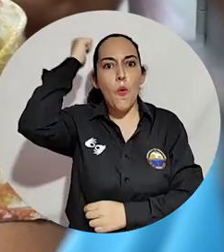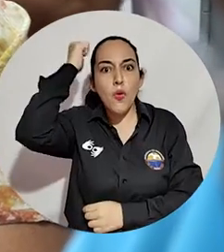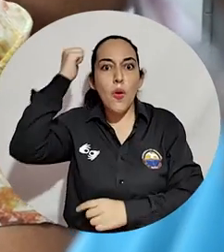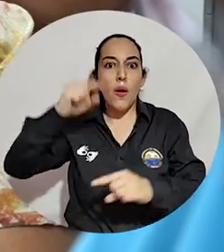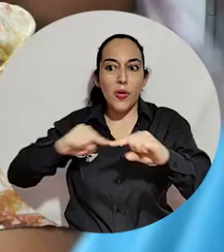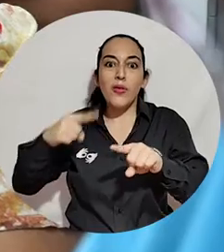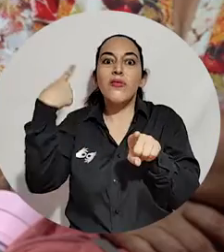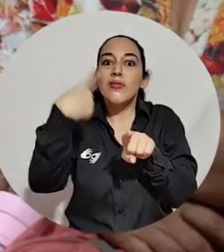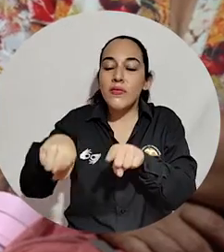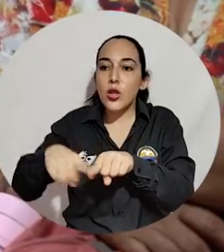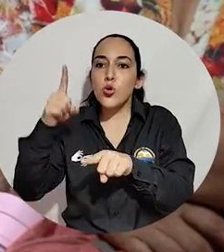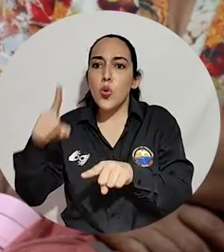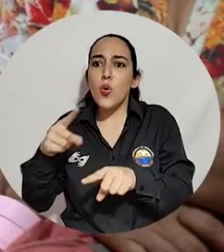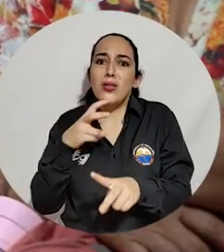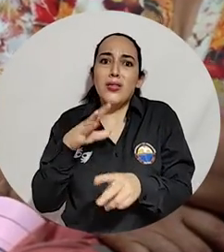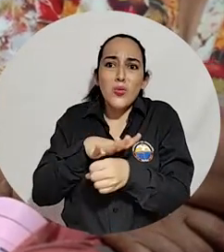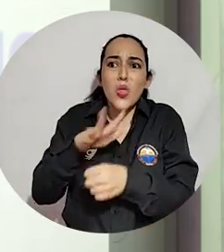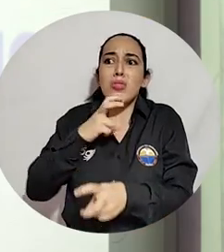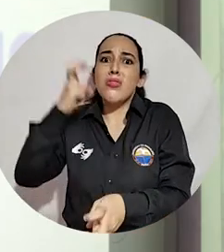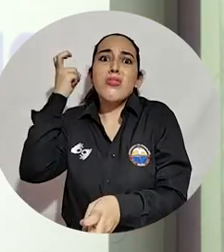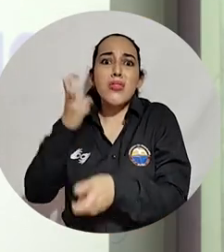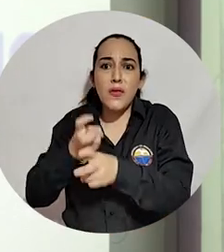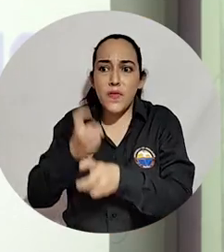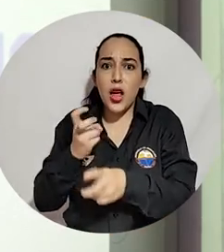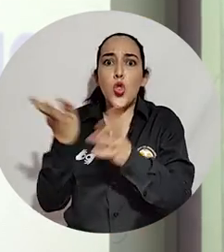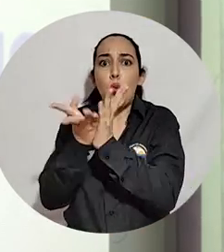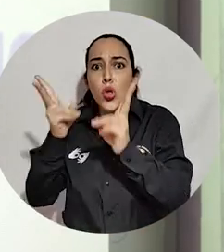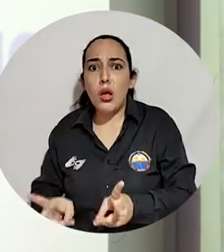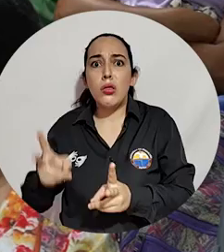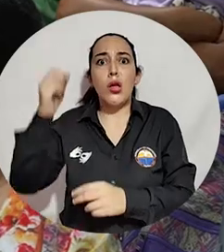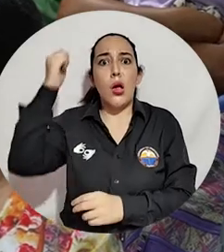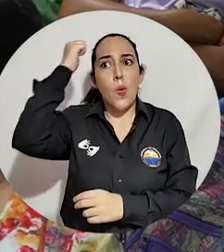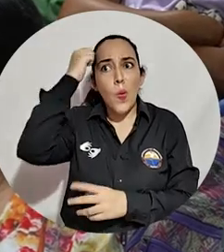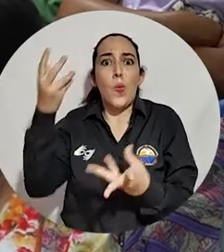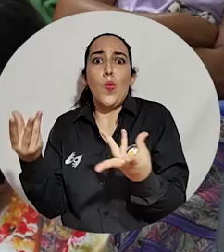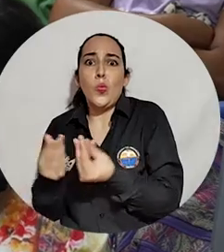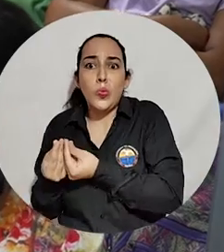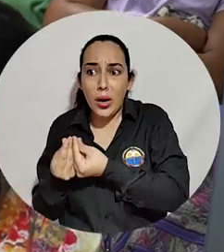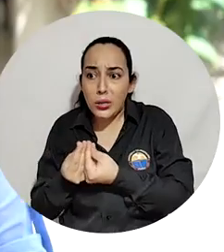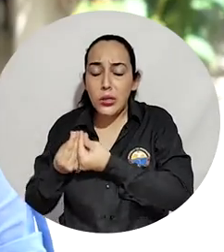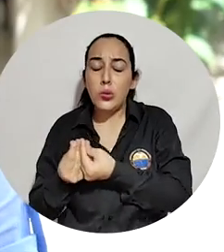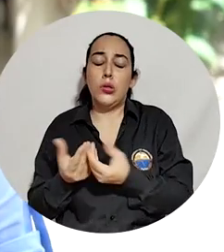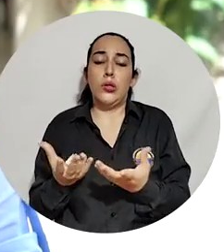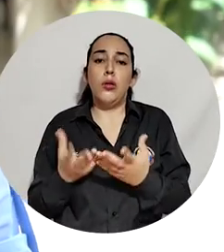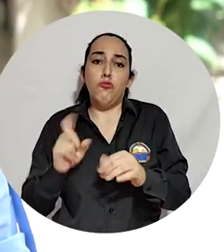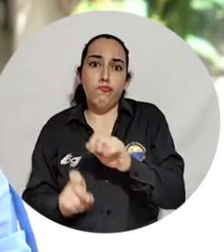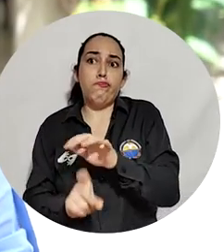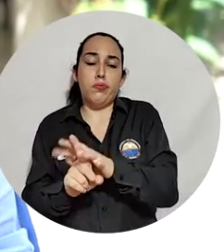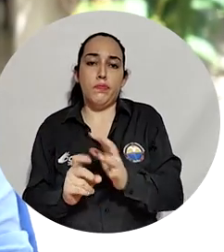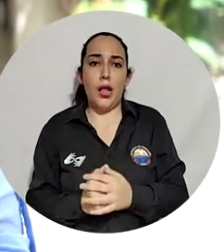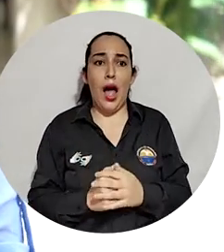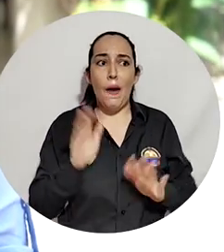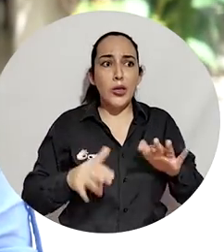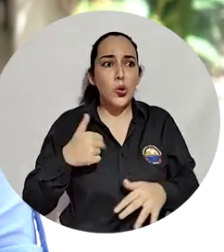para saber actuar en momentos de crisis de estudiantes o compañeros y brindarles los primeros auxilios psicológicos. Muchas veces no sabemos cómo